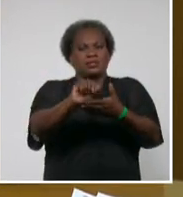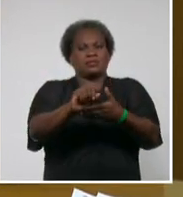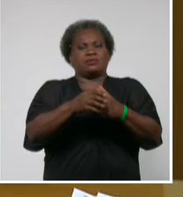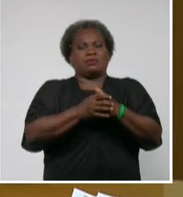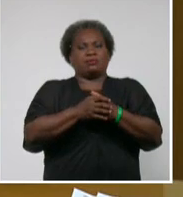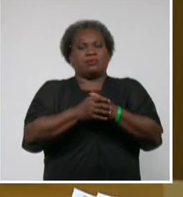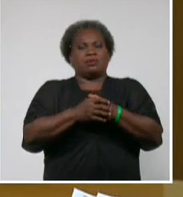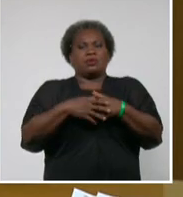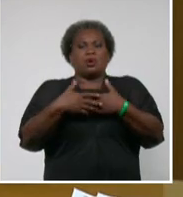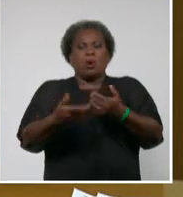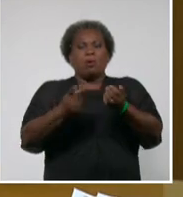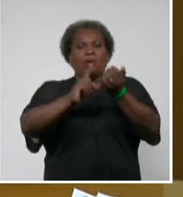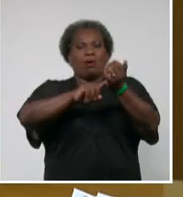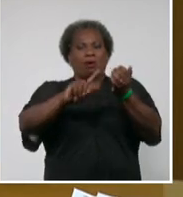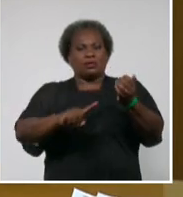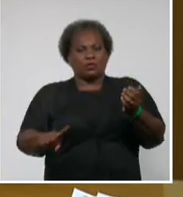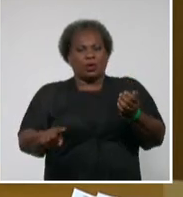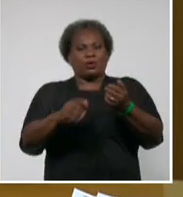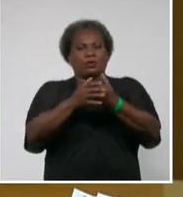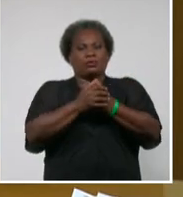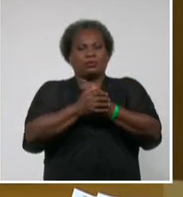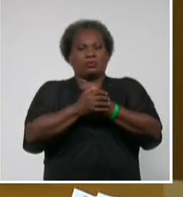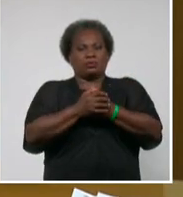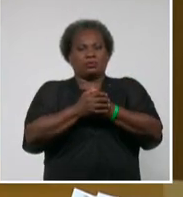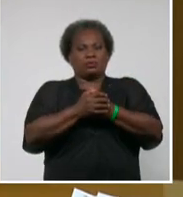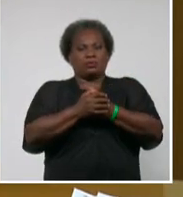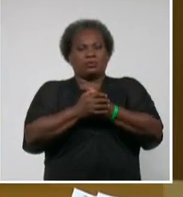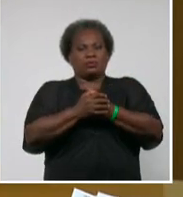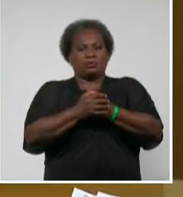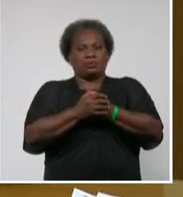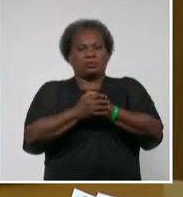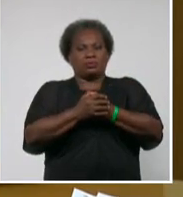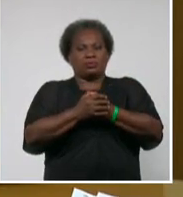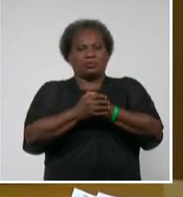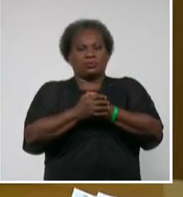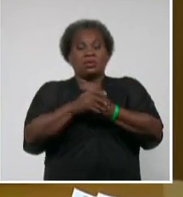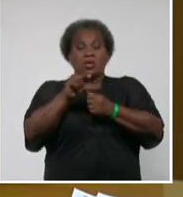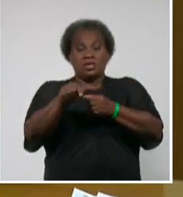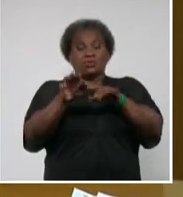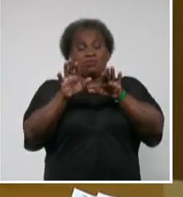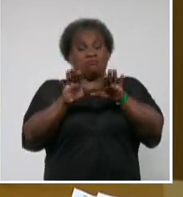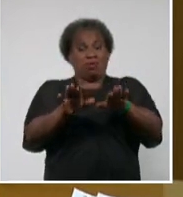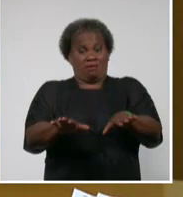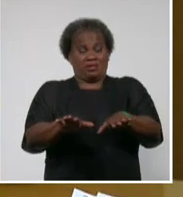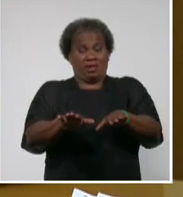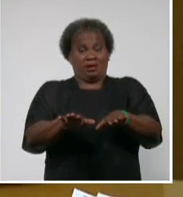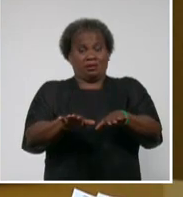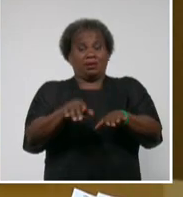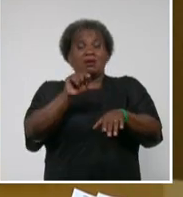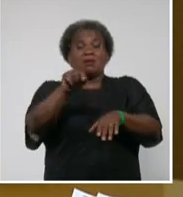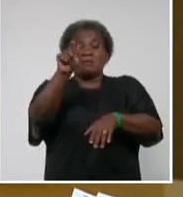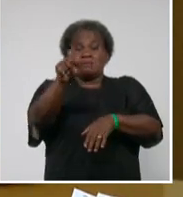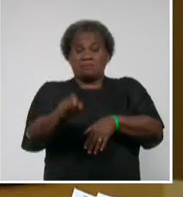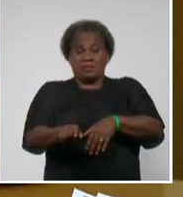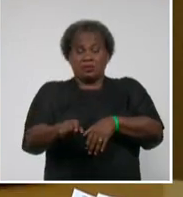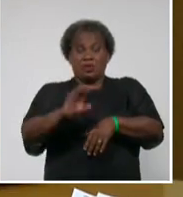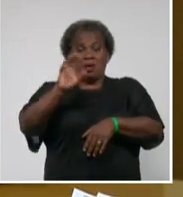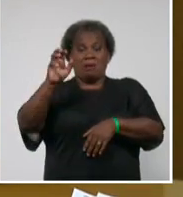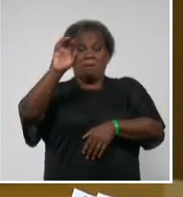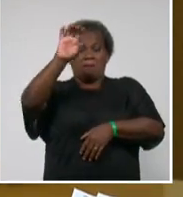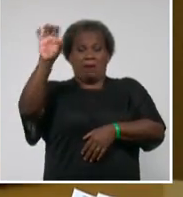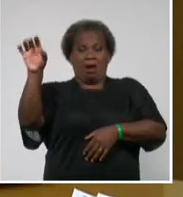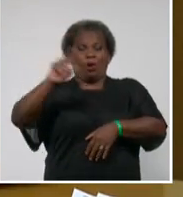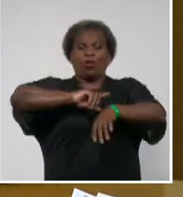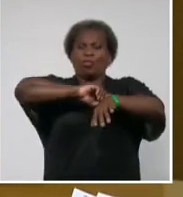plataformas electrónicas, de que va a evitar la presencia de las personas en el banco por la